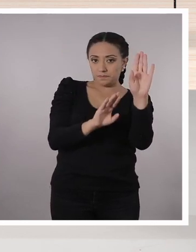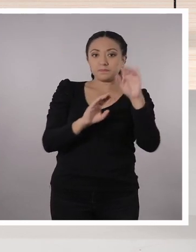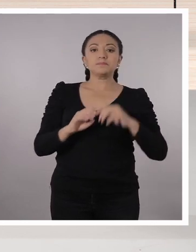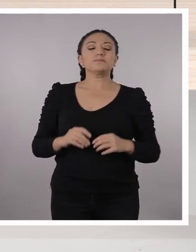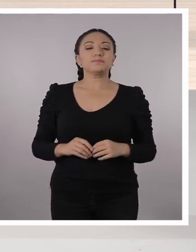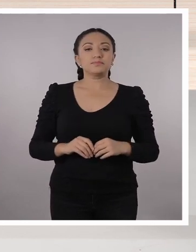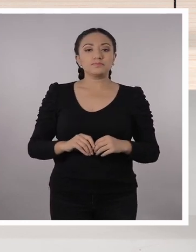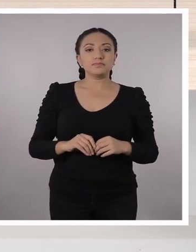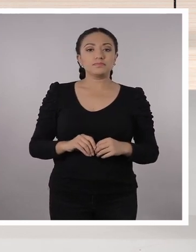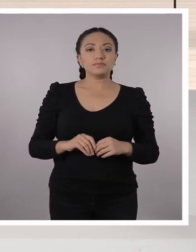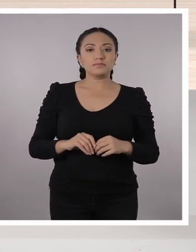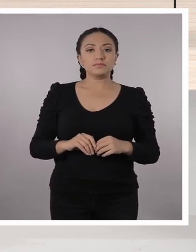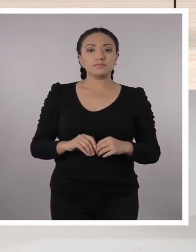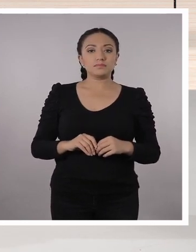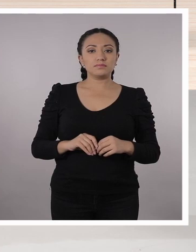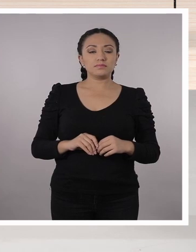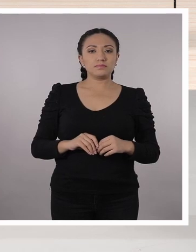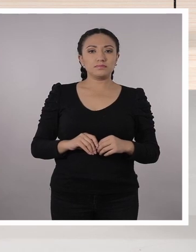notación científica.